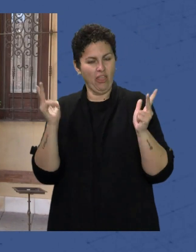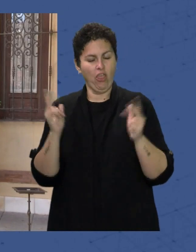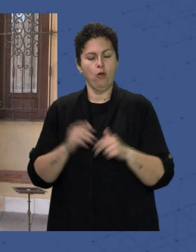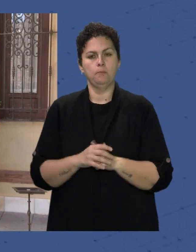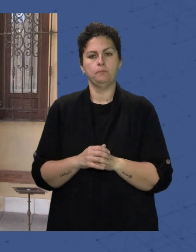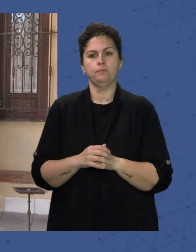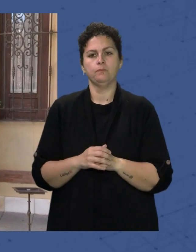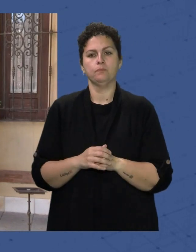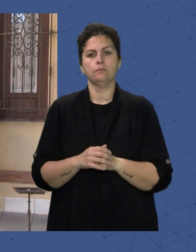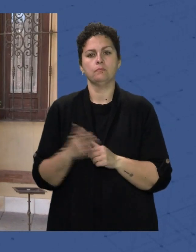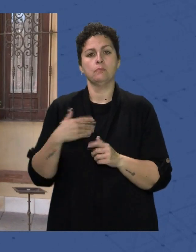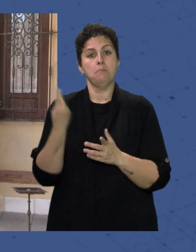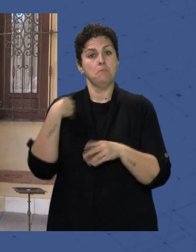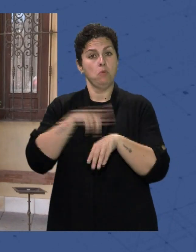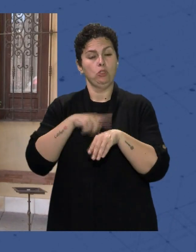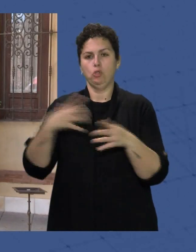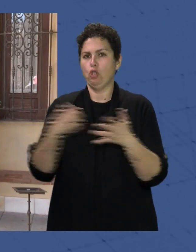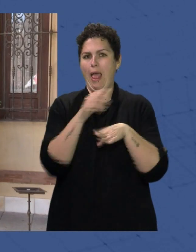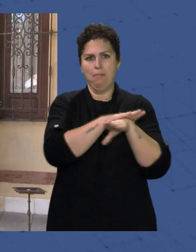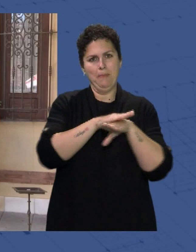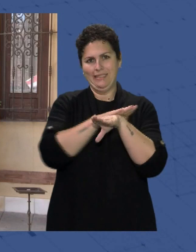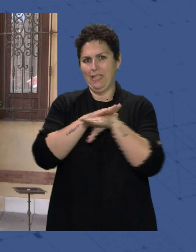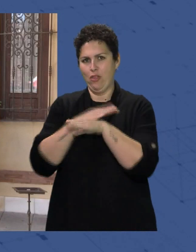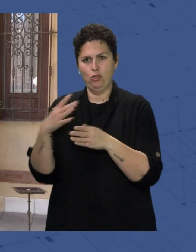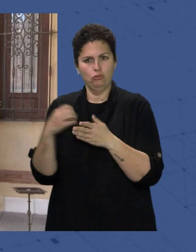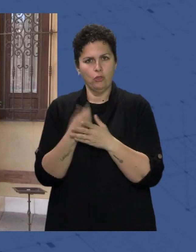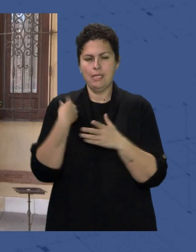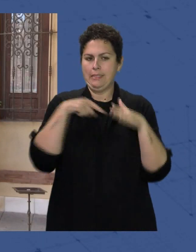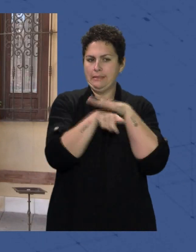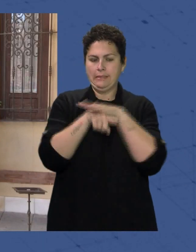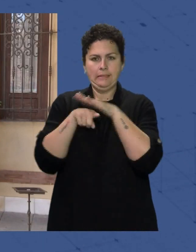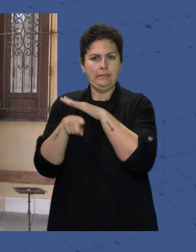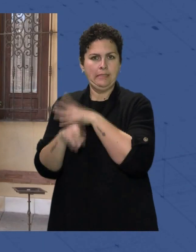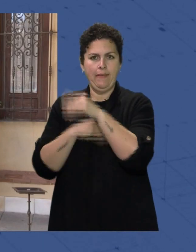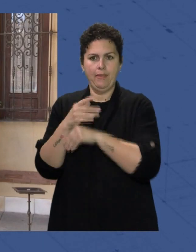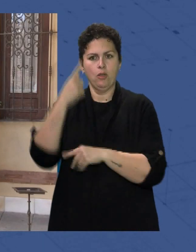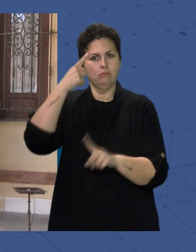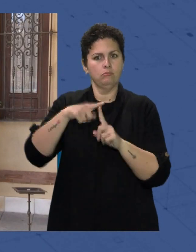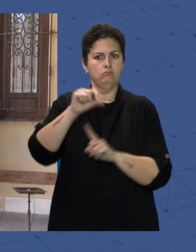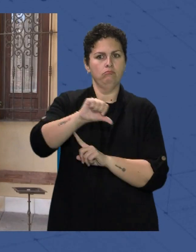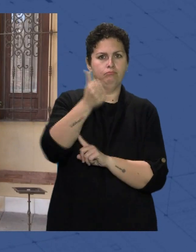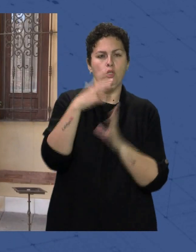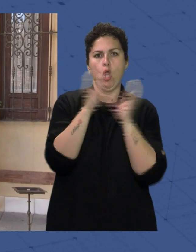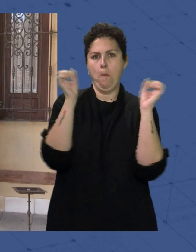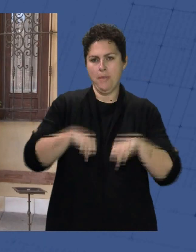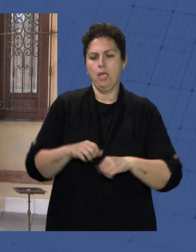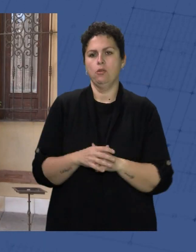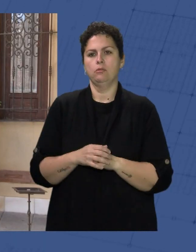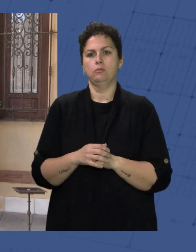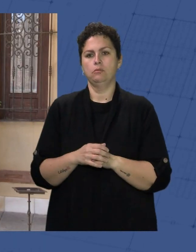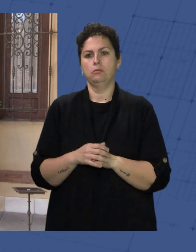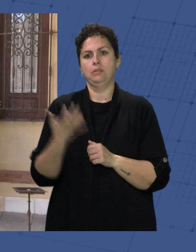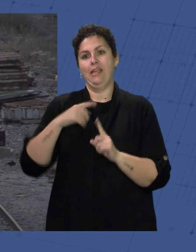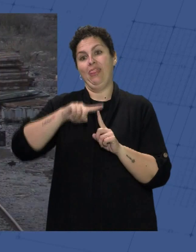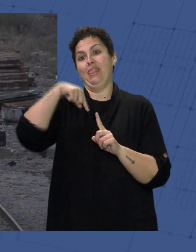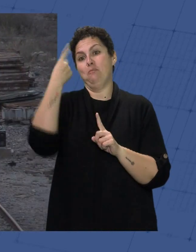paralelamente Vamos a ir Todas las administraciones Llevando los trámites Administrativos Para la aprobación Del convenio Y después